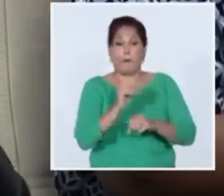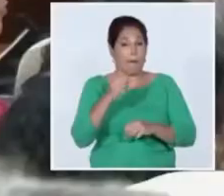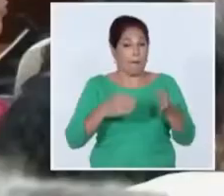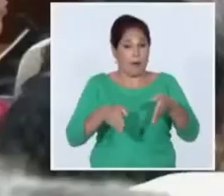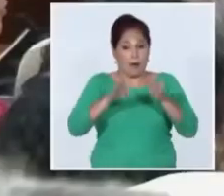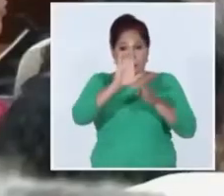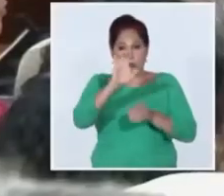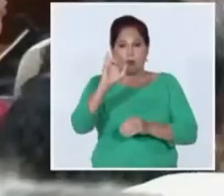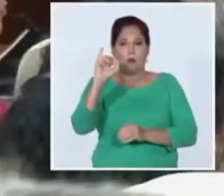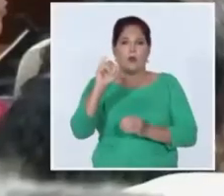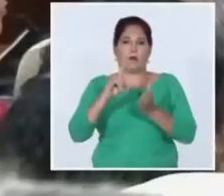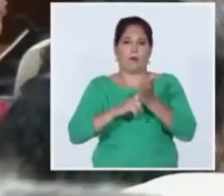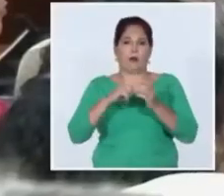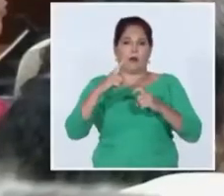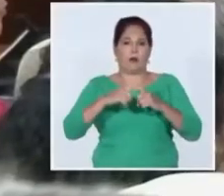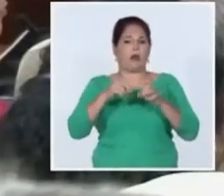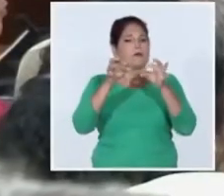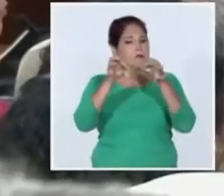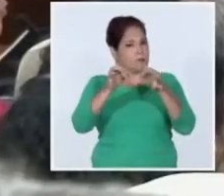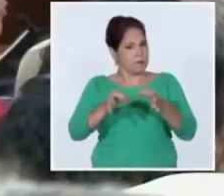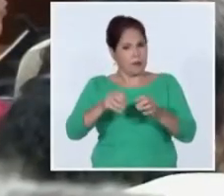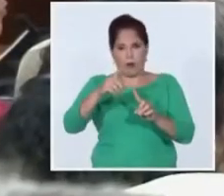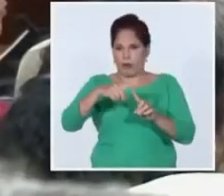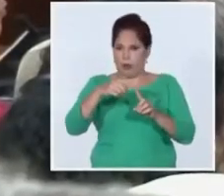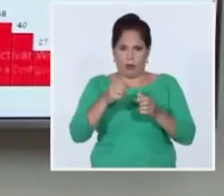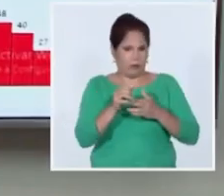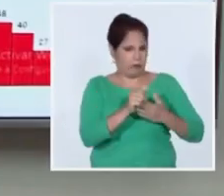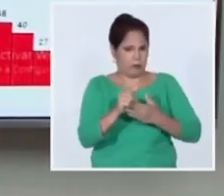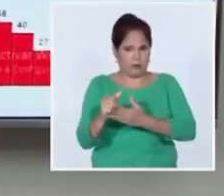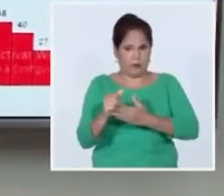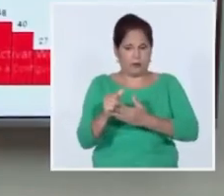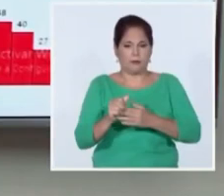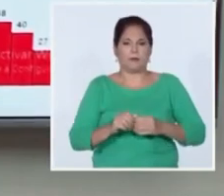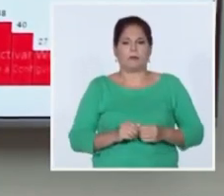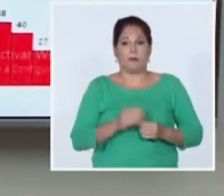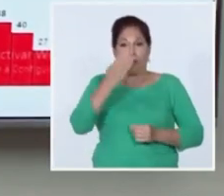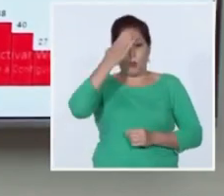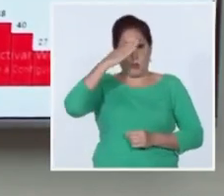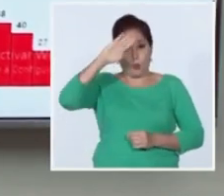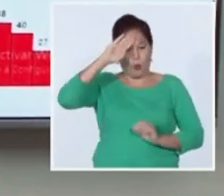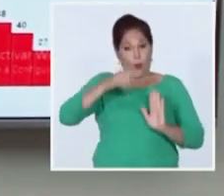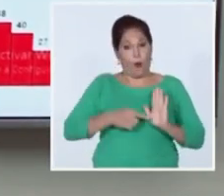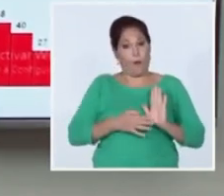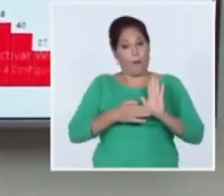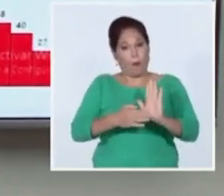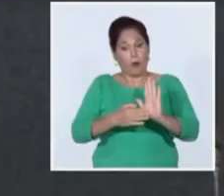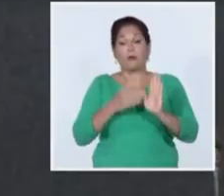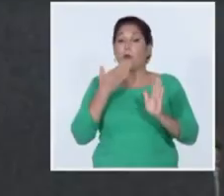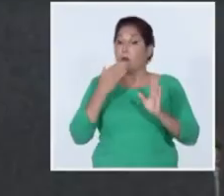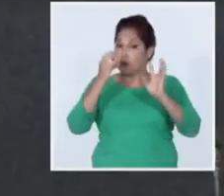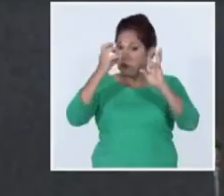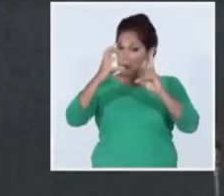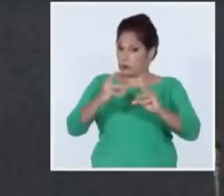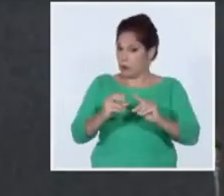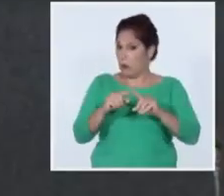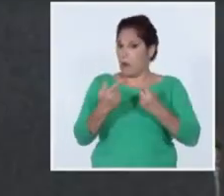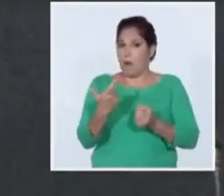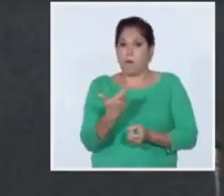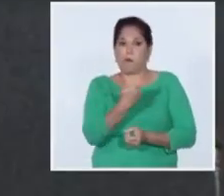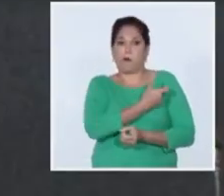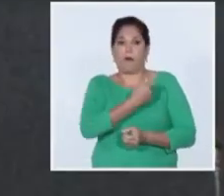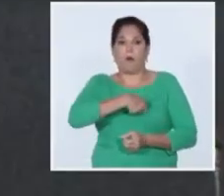lidera esa tarea como centro rector Cuba muestra resultados alentadores a partir de la vacunación